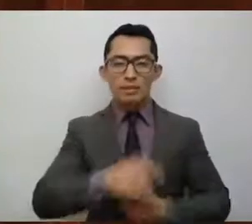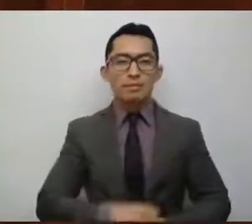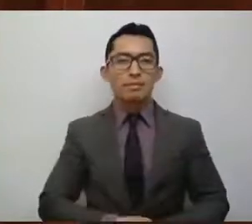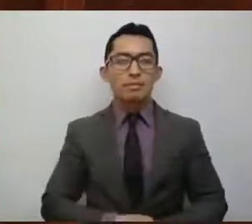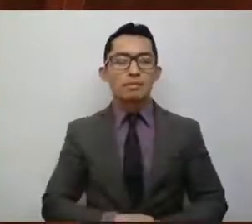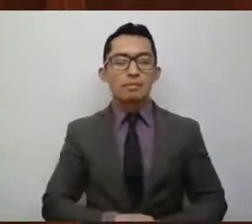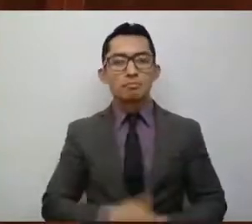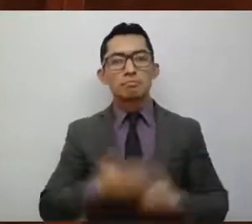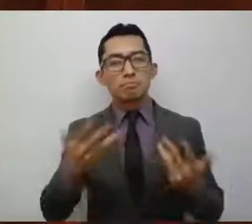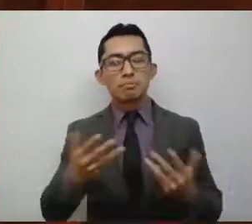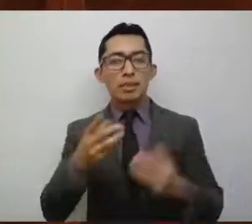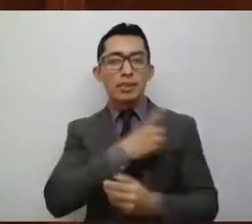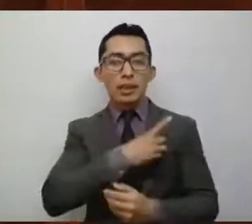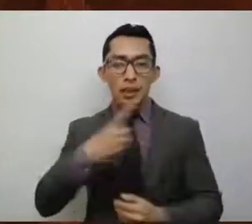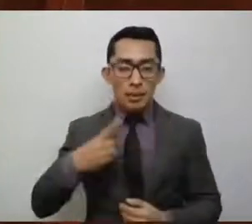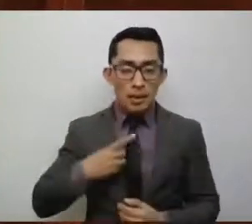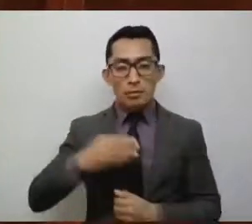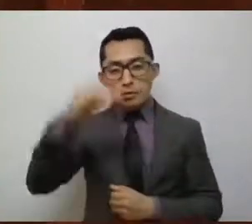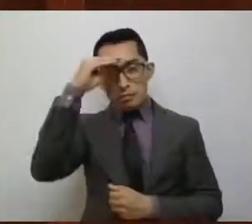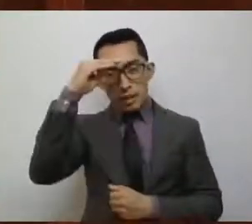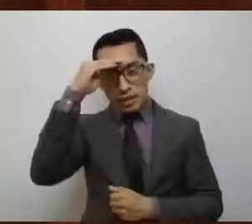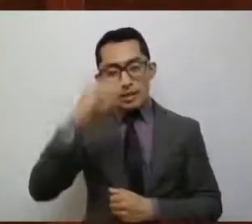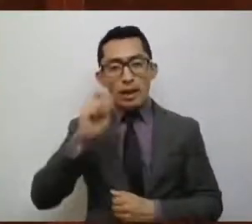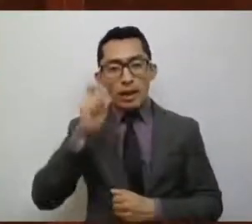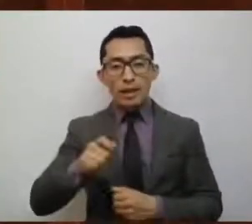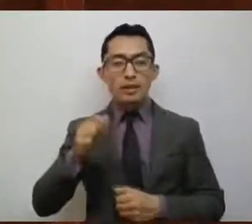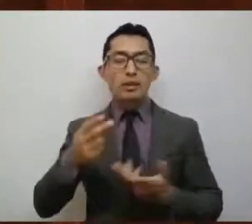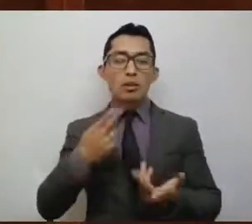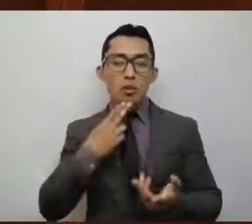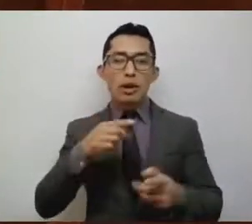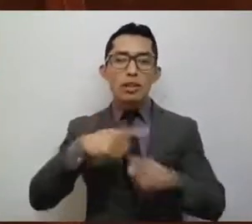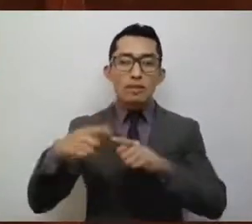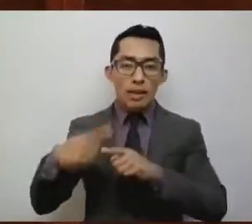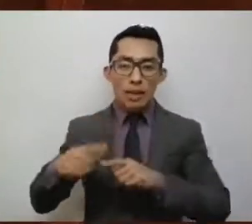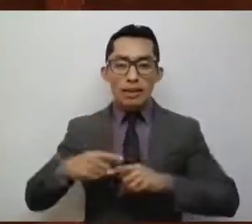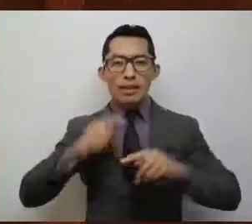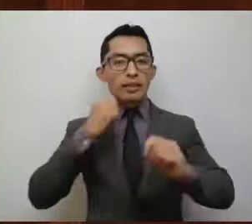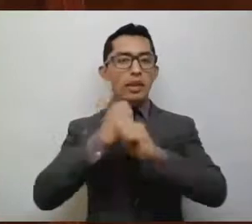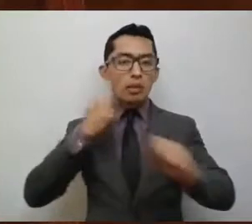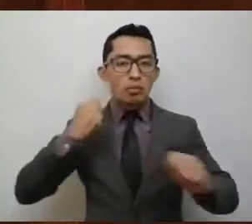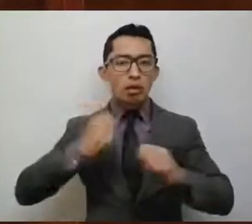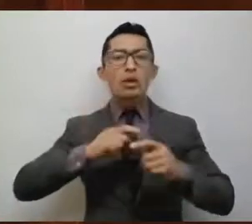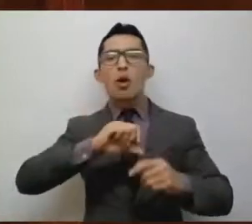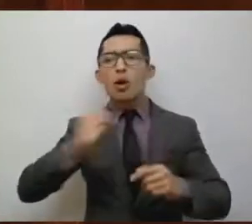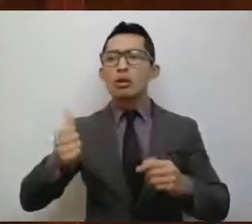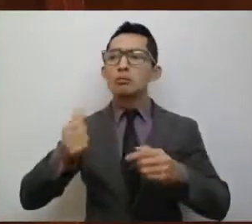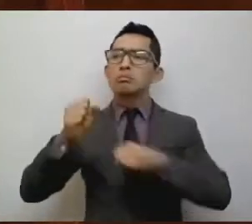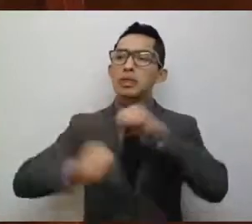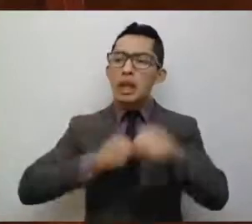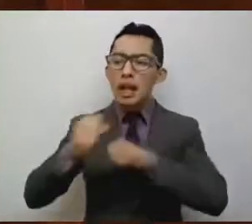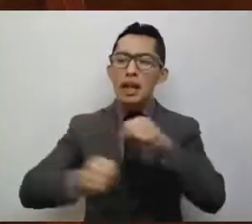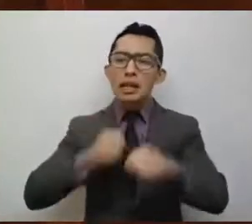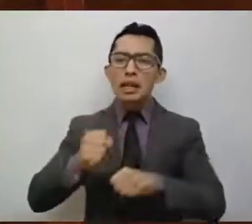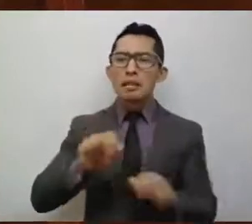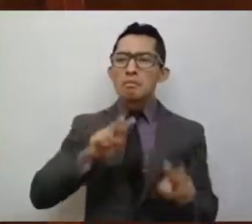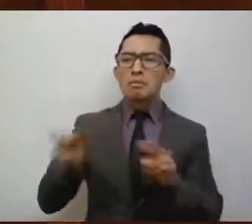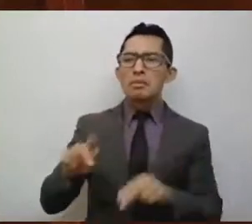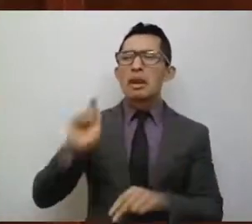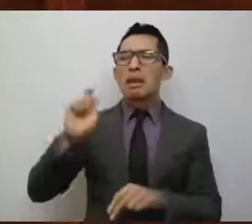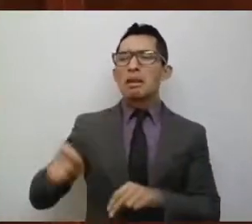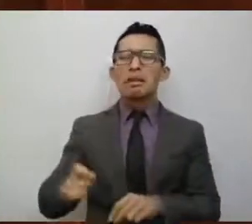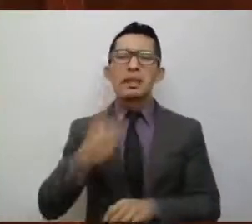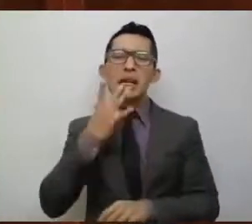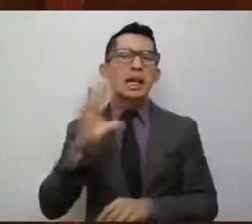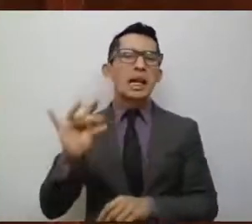Debemos reflexionar que el uso de transportes alternos, como lo son la bicicleta, no debe ser considerado como un objeto de escaso